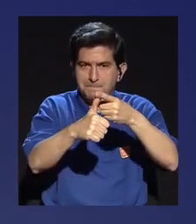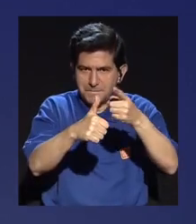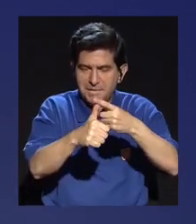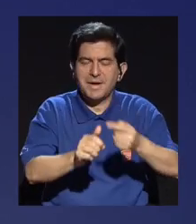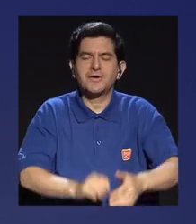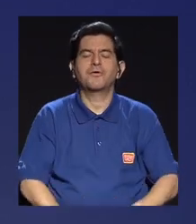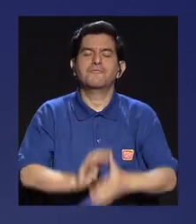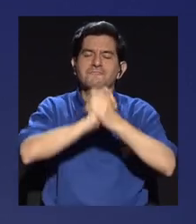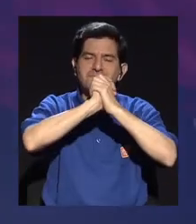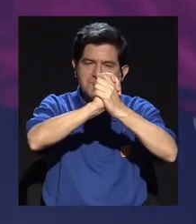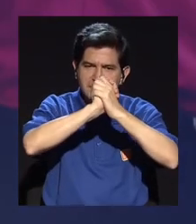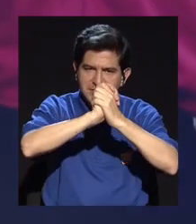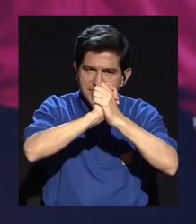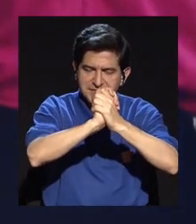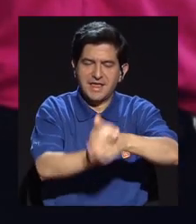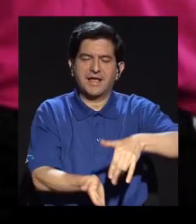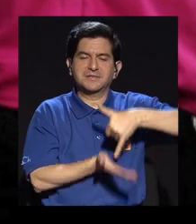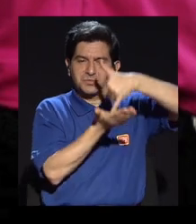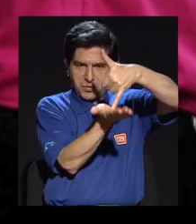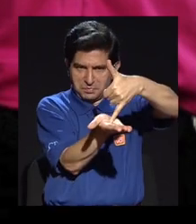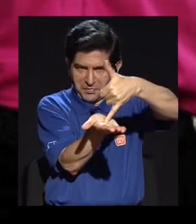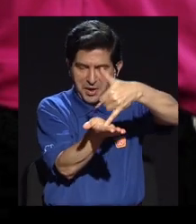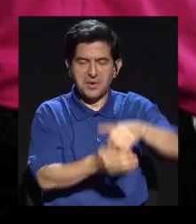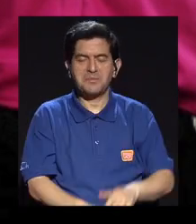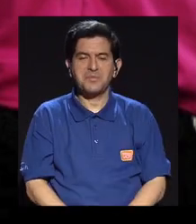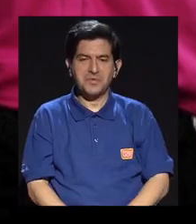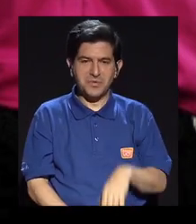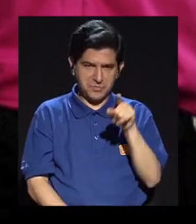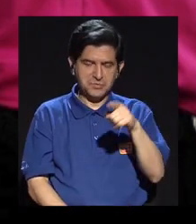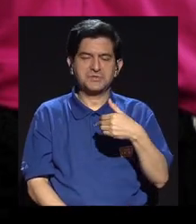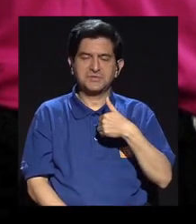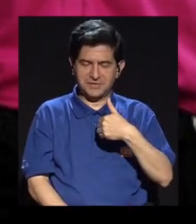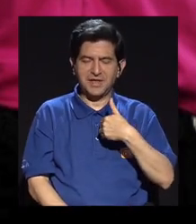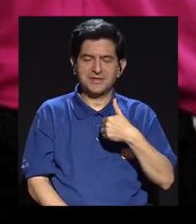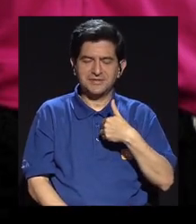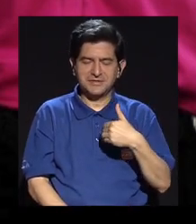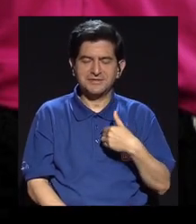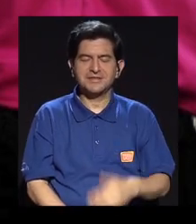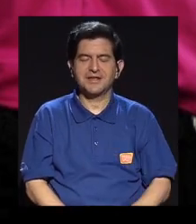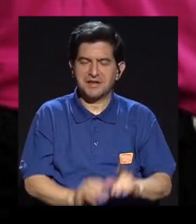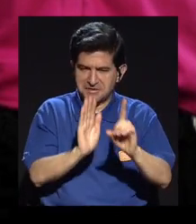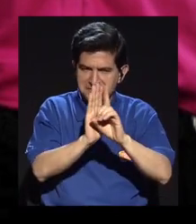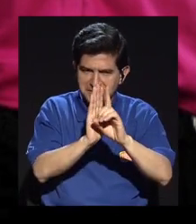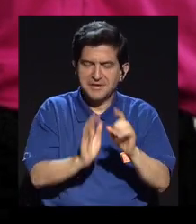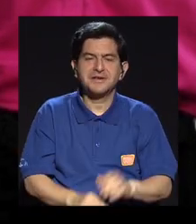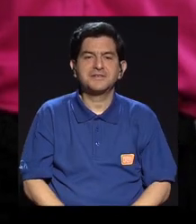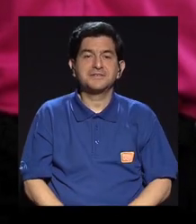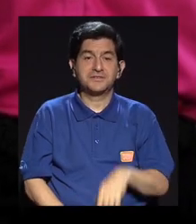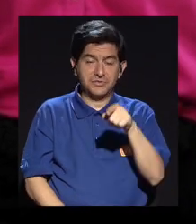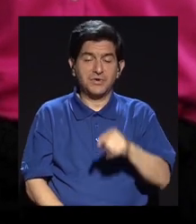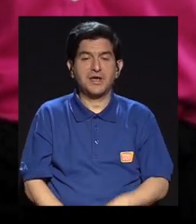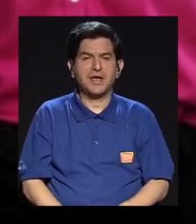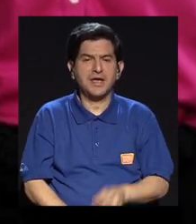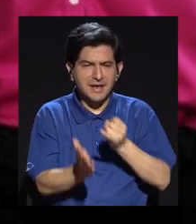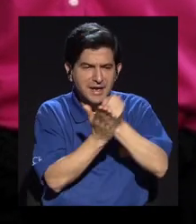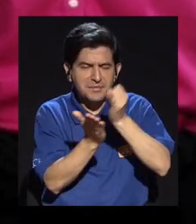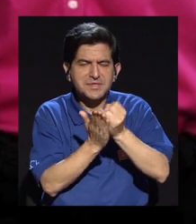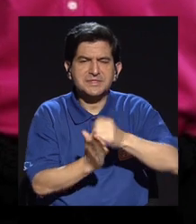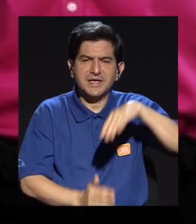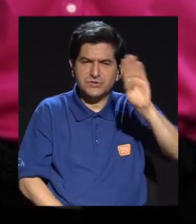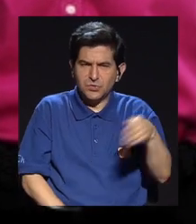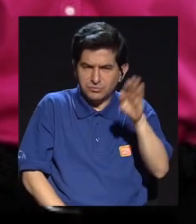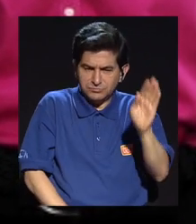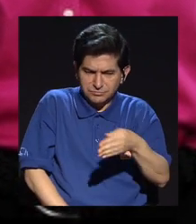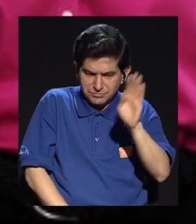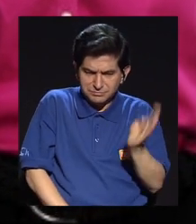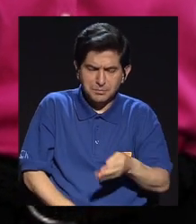Primero, felicidades por este premio que creo que es muy, muy merecido, que está en el orden de la investigación del cementazo. Pero yo